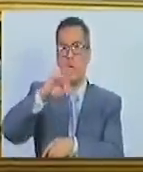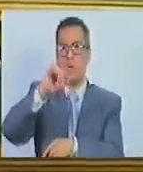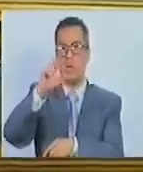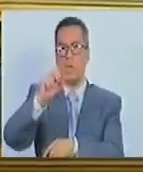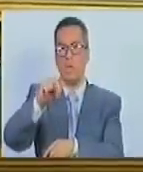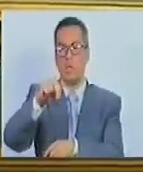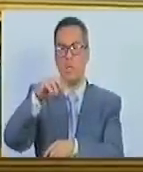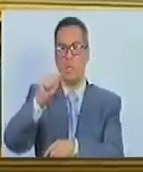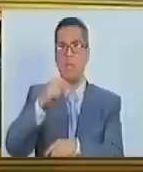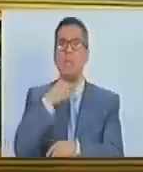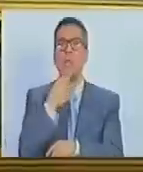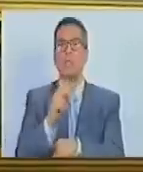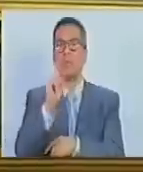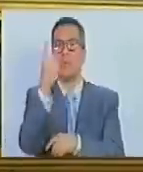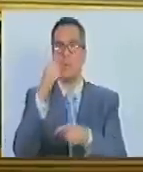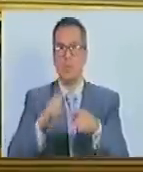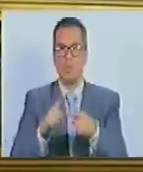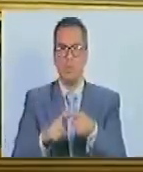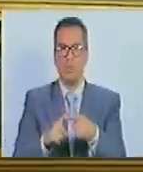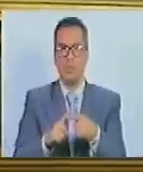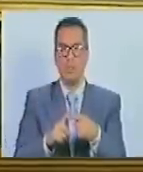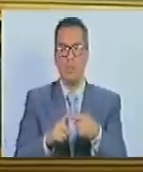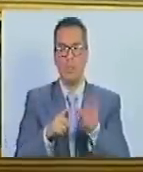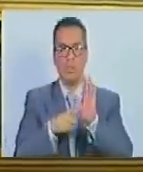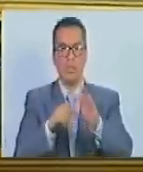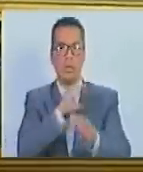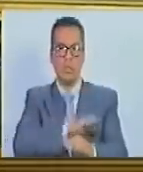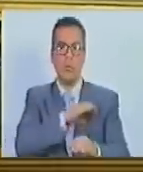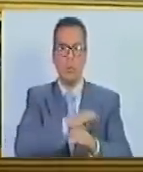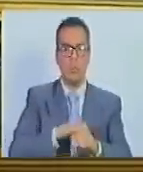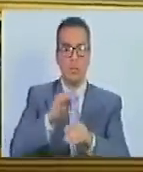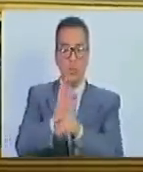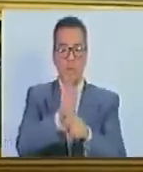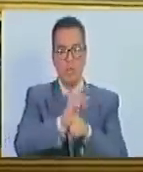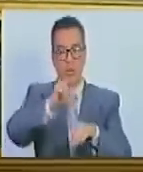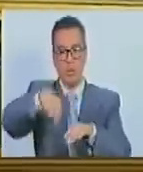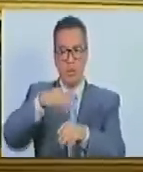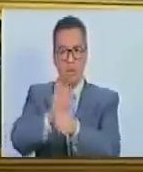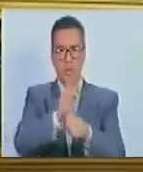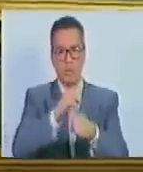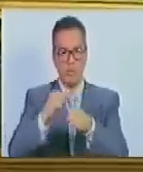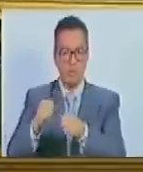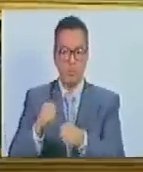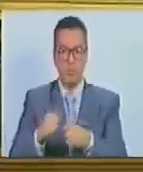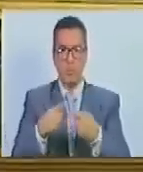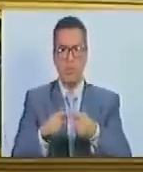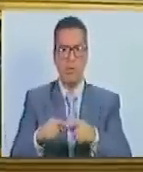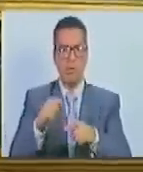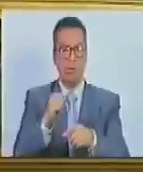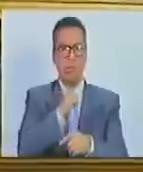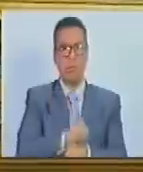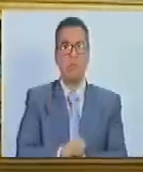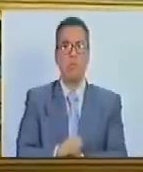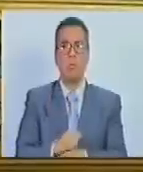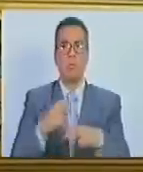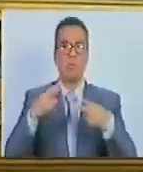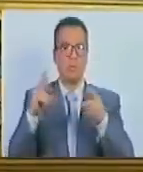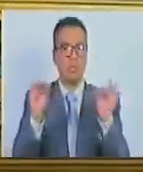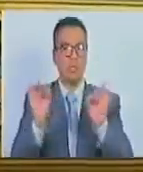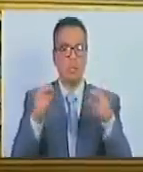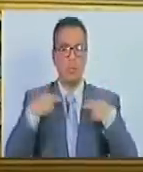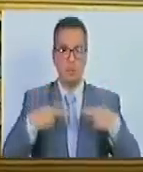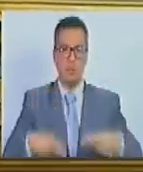Ocio como vocera principal ante la Comisión Nacional de Prevención de la Tortura y otros tratos crueles, inhumanos o